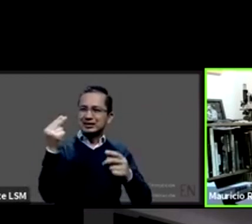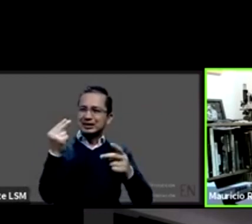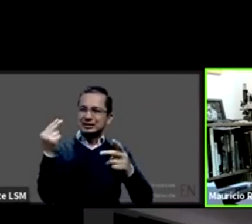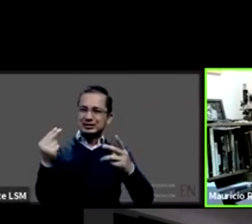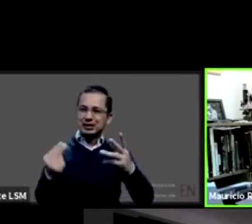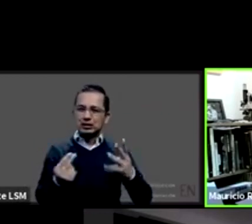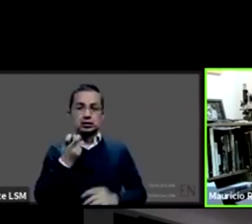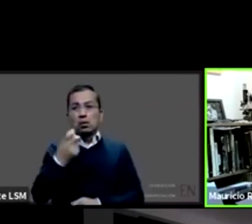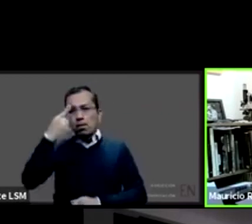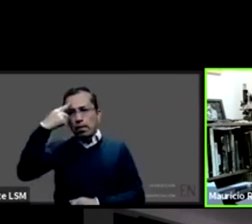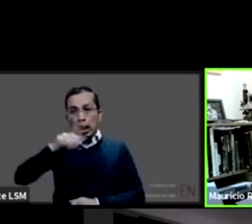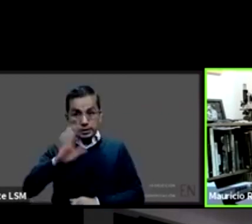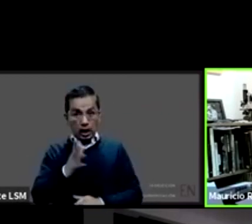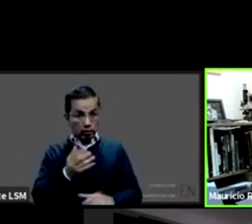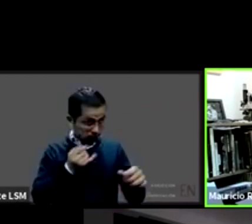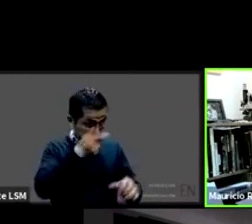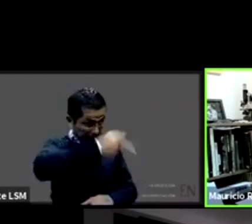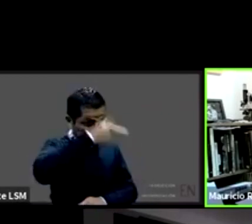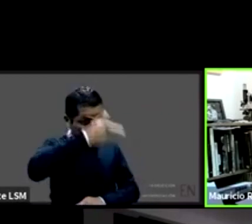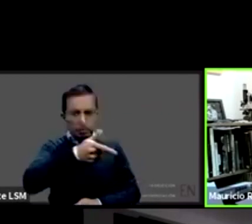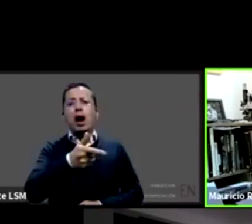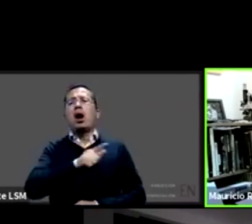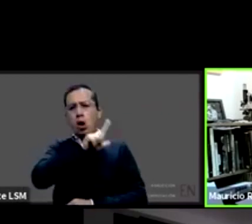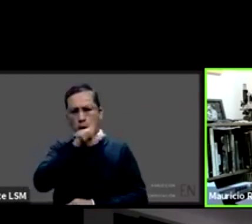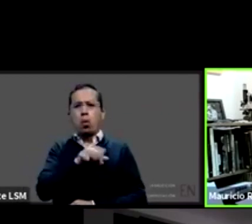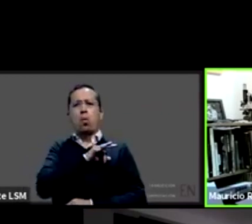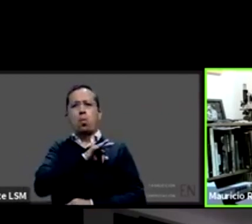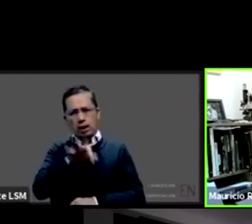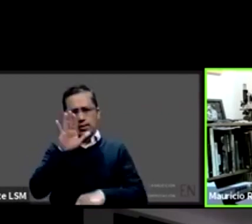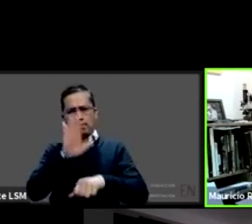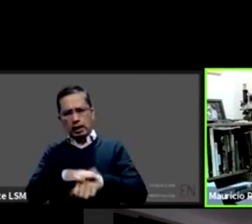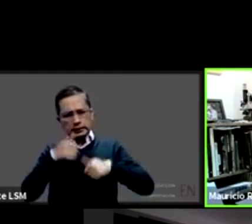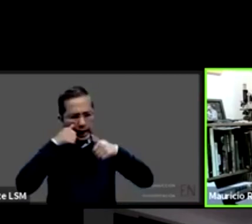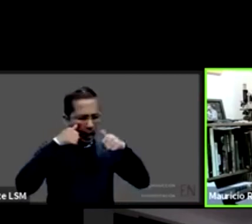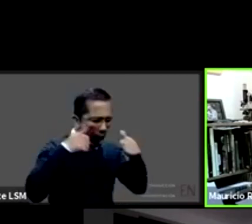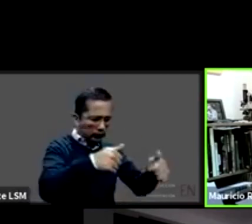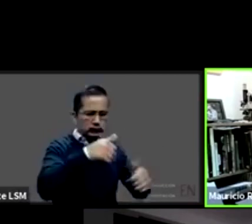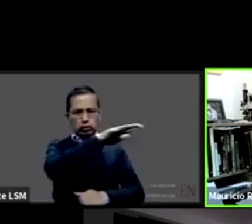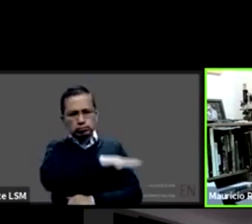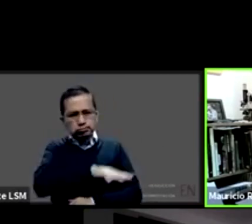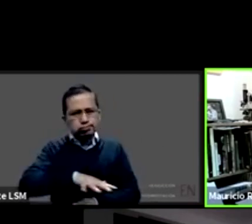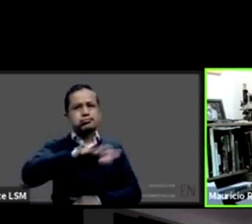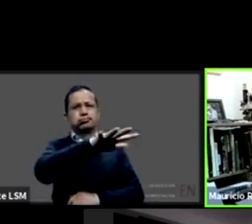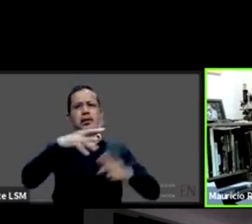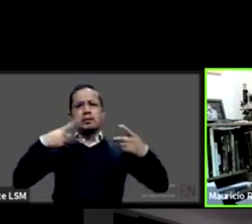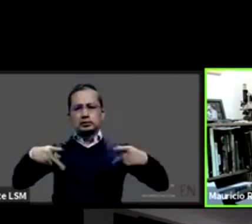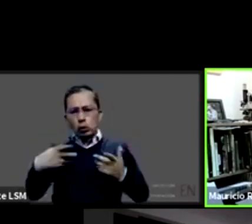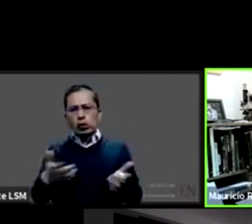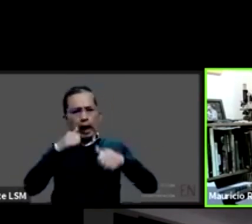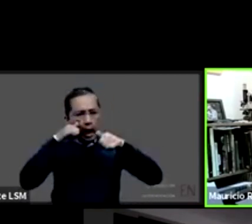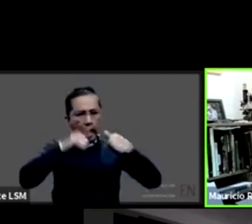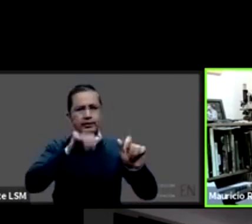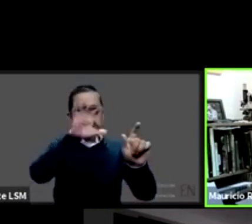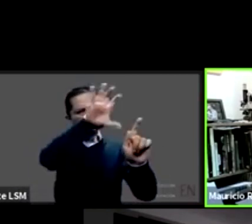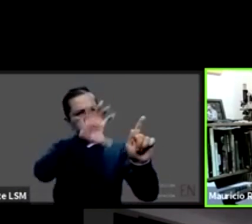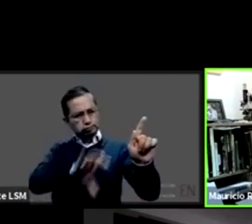locales para poder plantear intervenciones generales creo que no solo